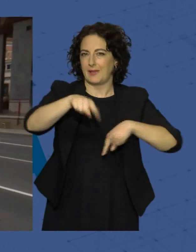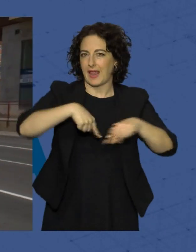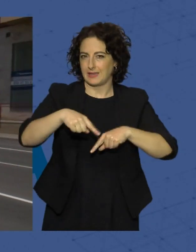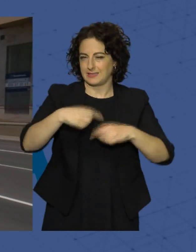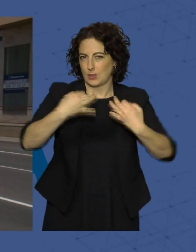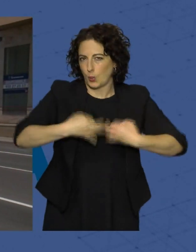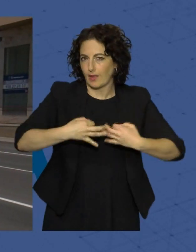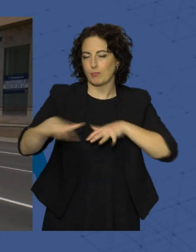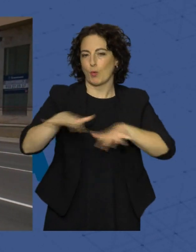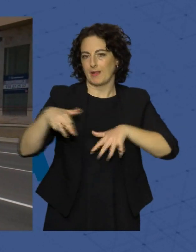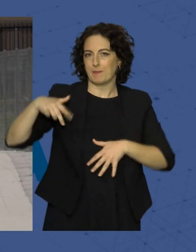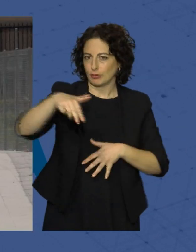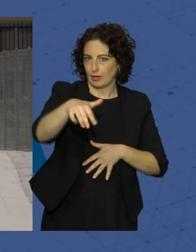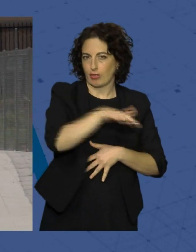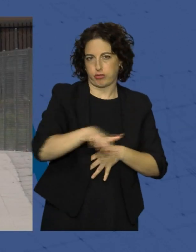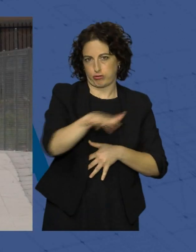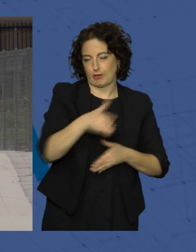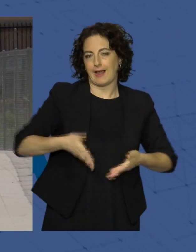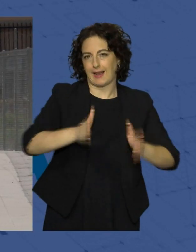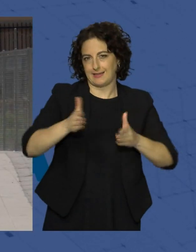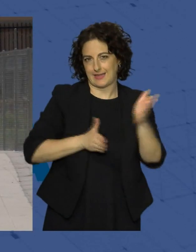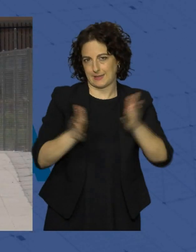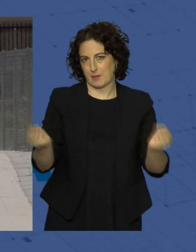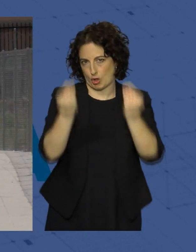movilidad peatonal en esta zona de la carretera de Níjar.